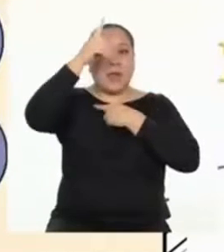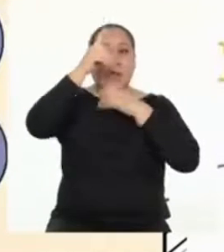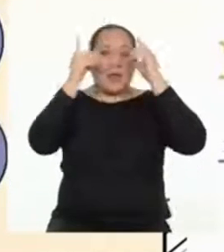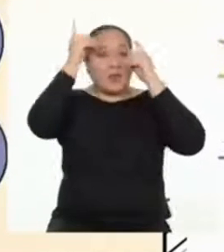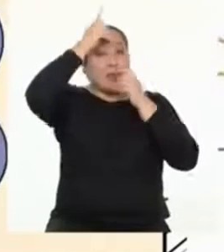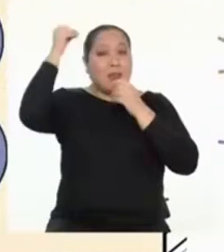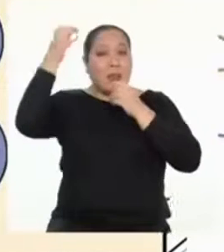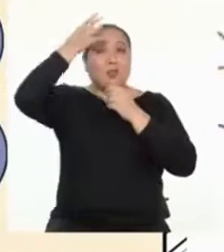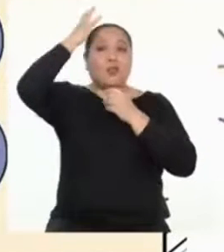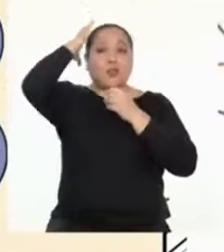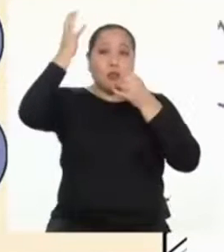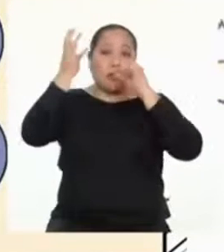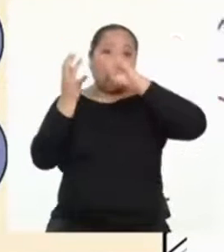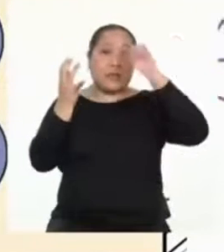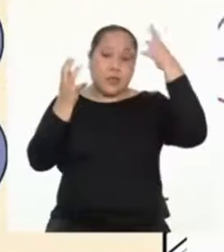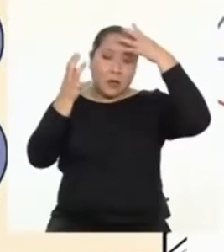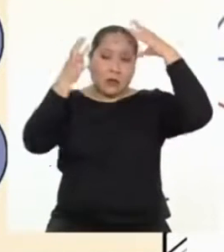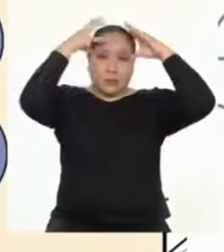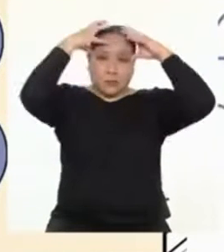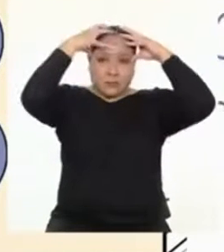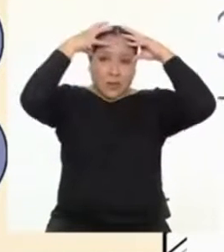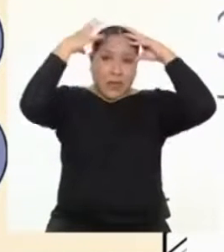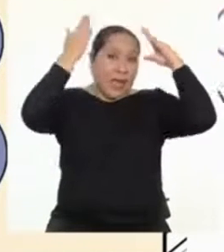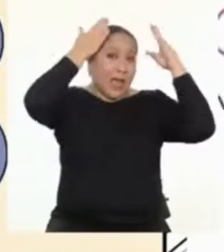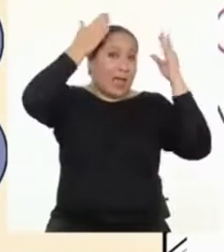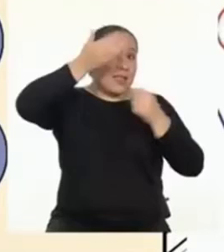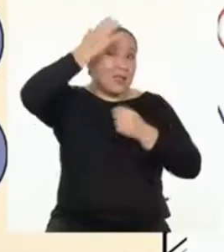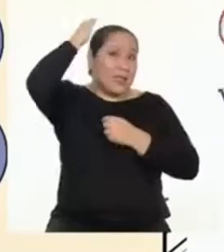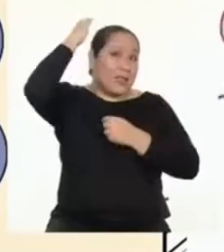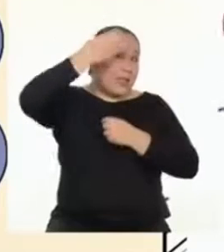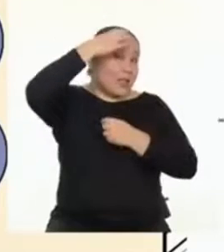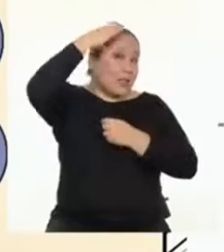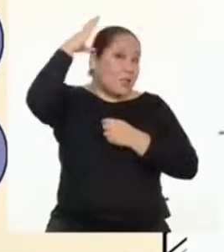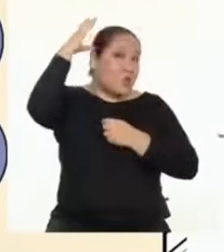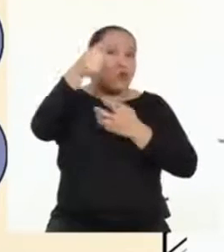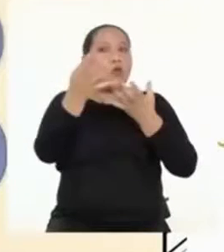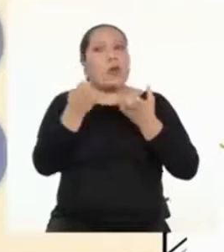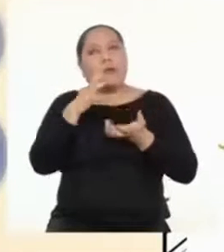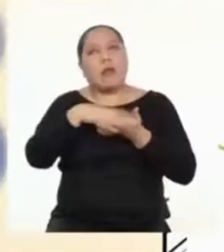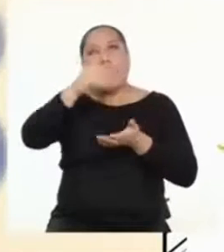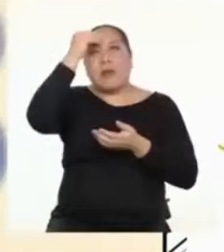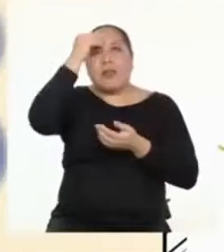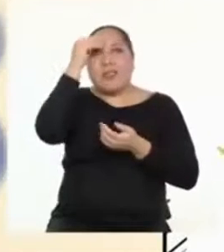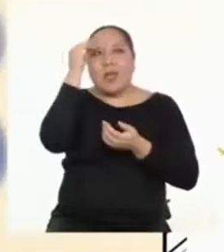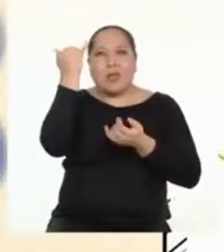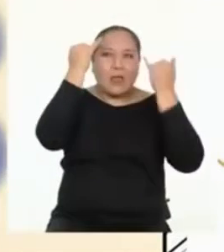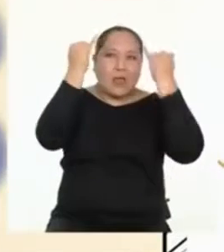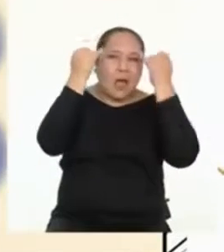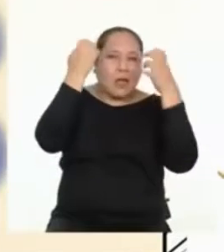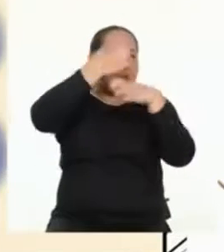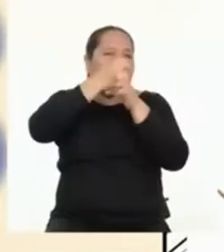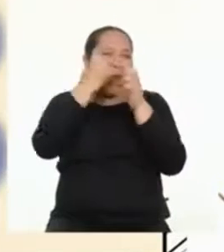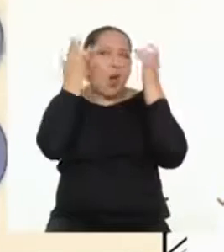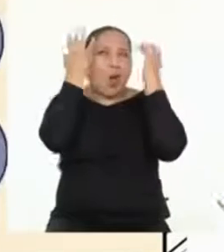derecho y tenemos un hemisferio izquierdo. El hemisferio derecho, por ejemplo, si tú prefieres aprender de manera creativa,